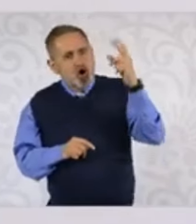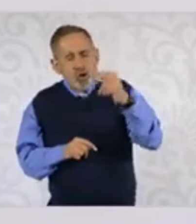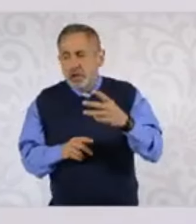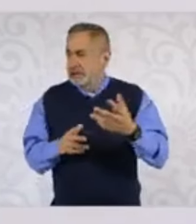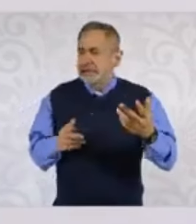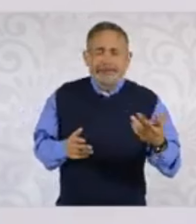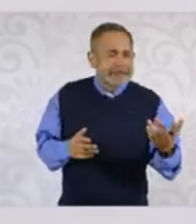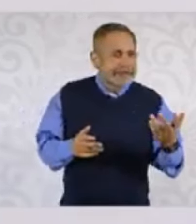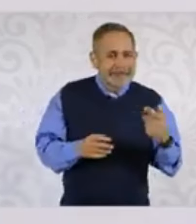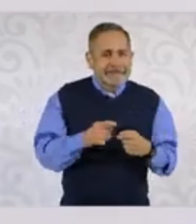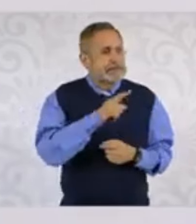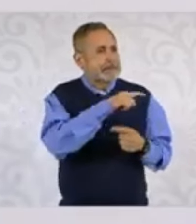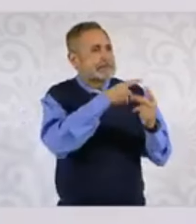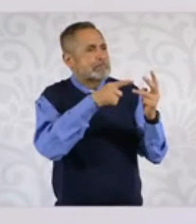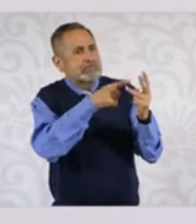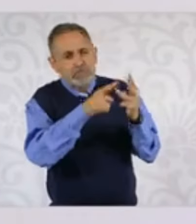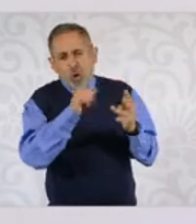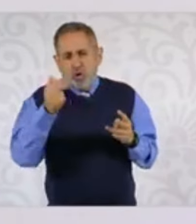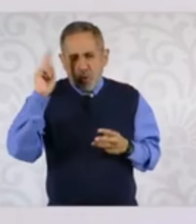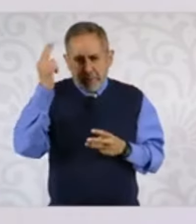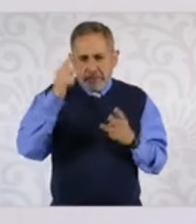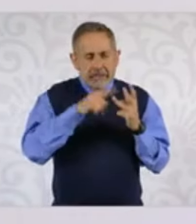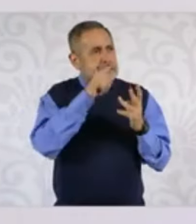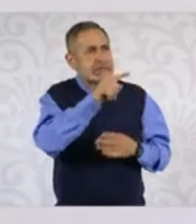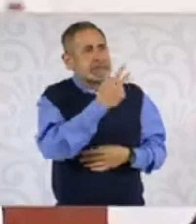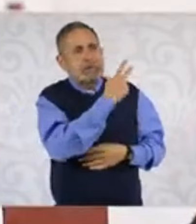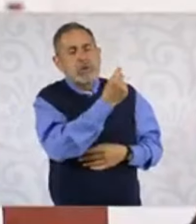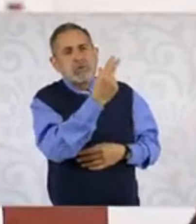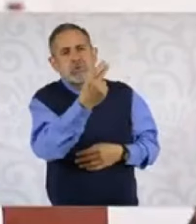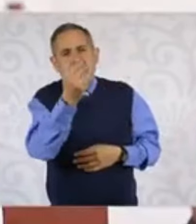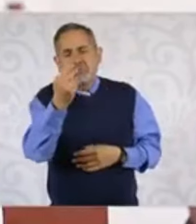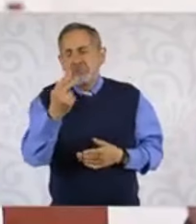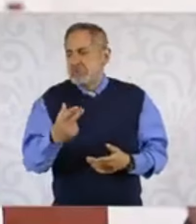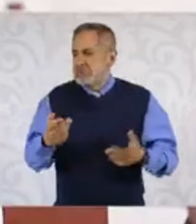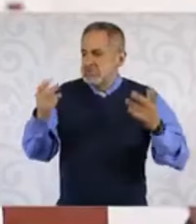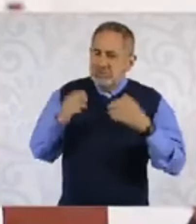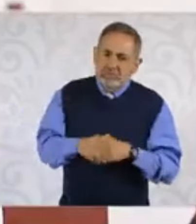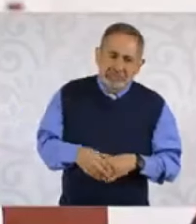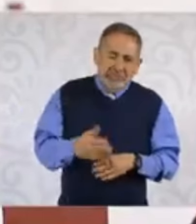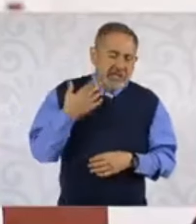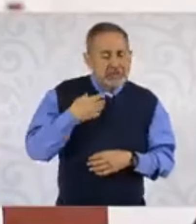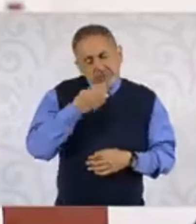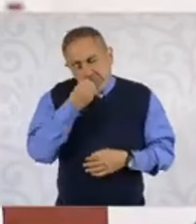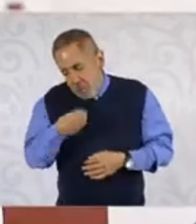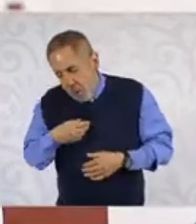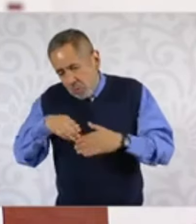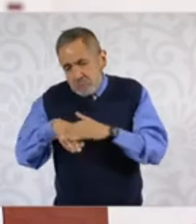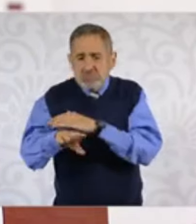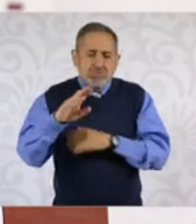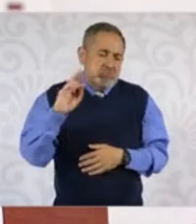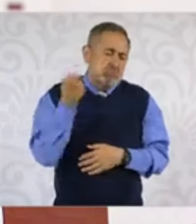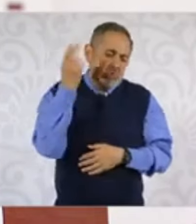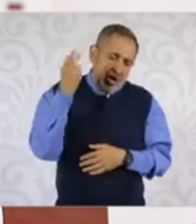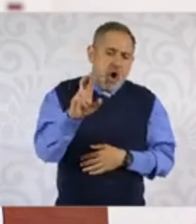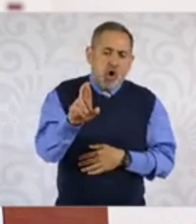su depósito a partir de ese día en adelante. Por otra parte, también tenemos a los pensionados del Instituto